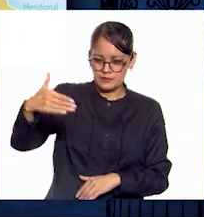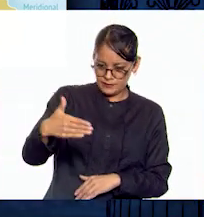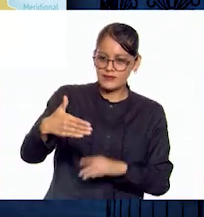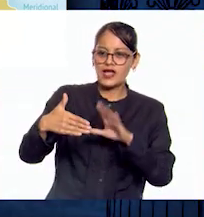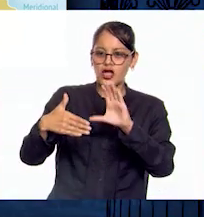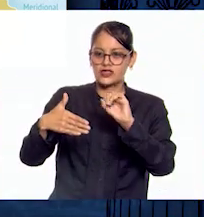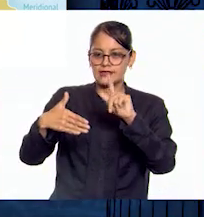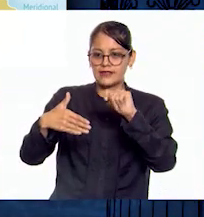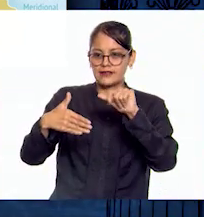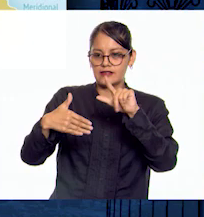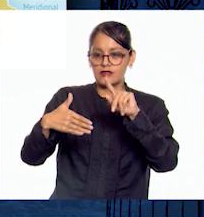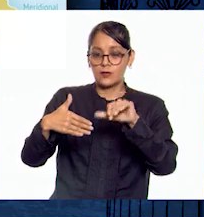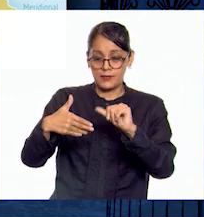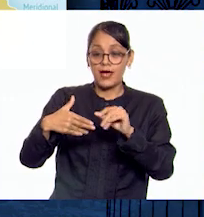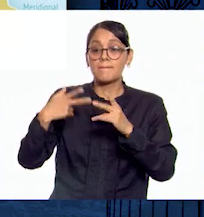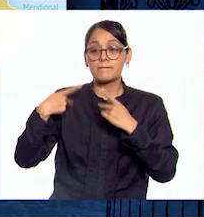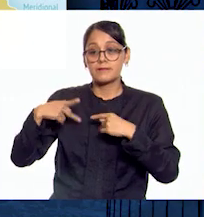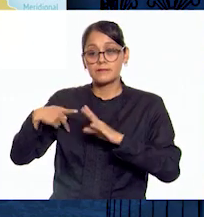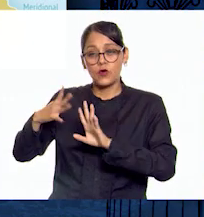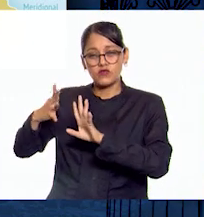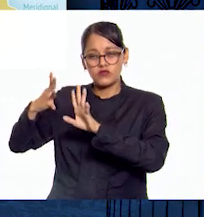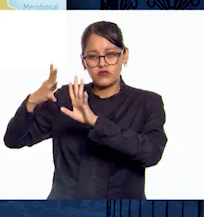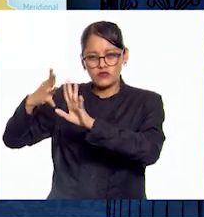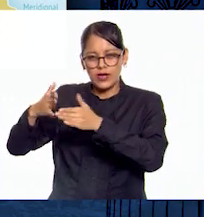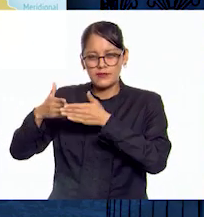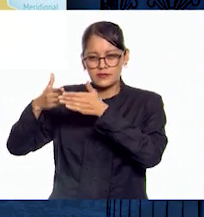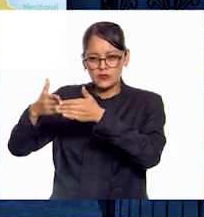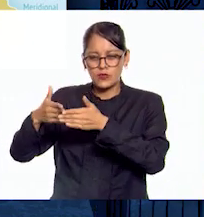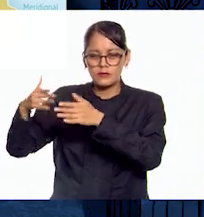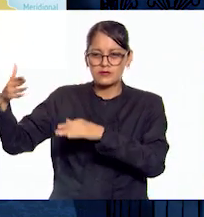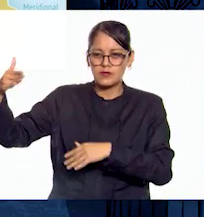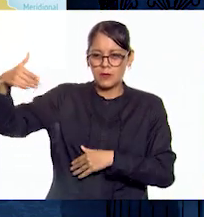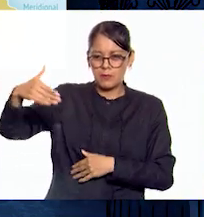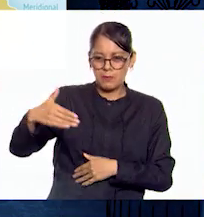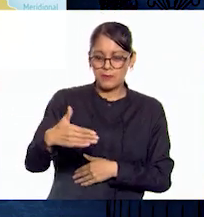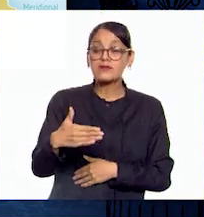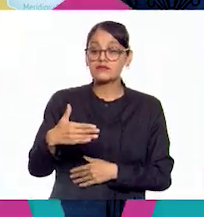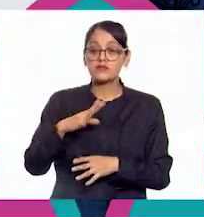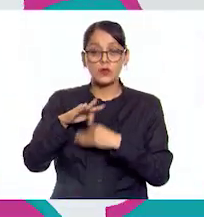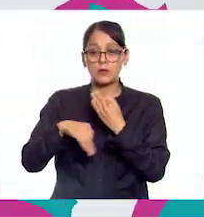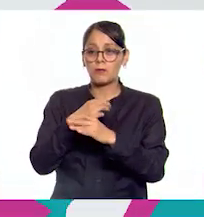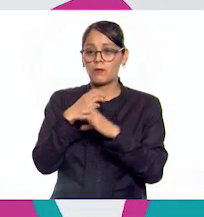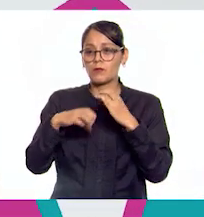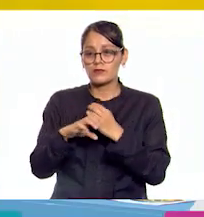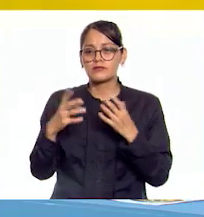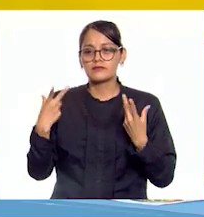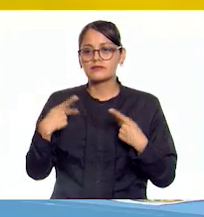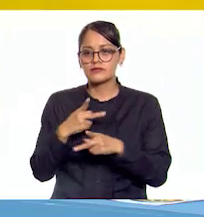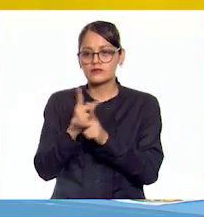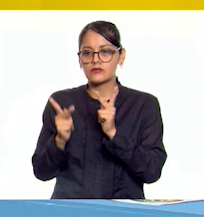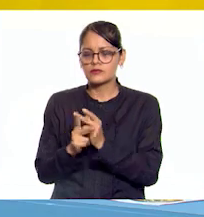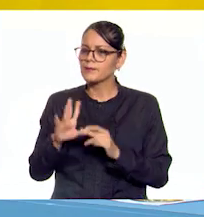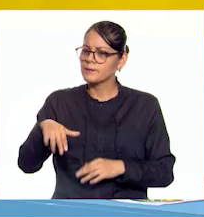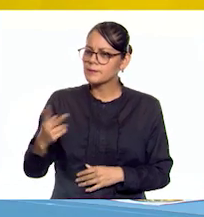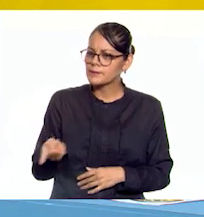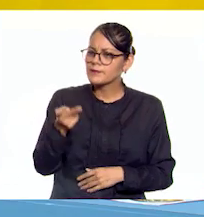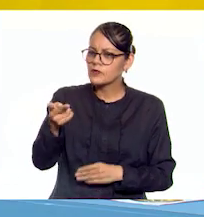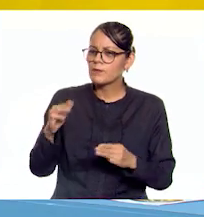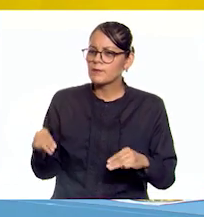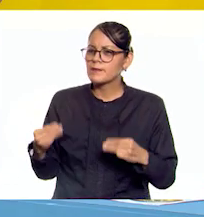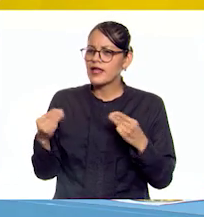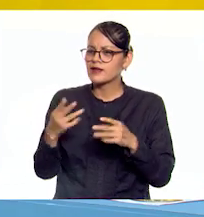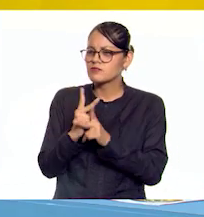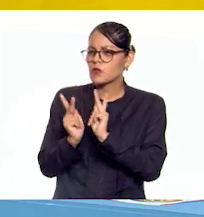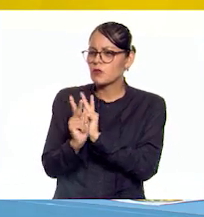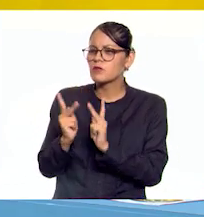por el que numerosas caravanas transportaban toda clase de productos. ¡Guau, qué interesante! ¿Y estas mercancías cómo se compraban en el